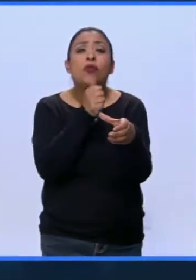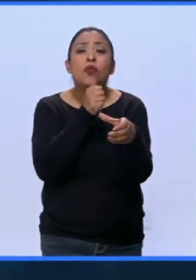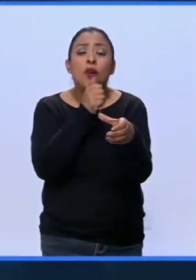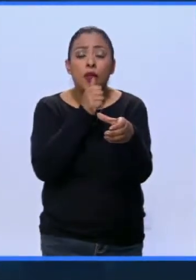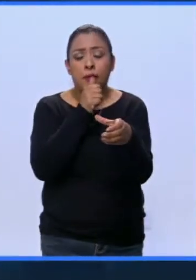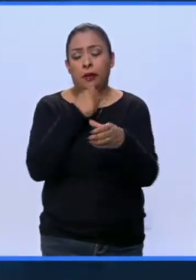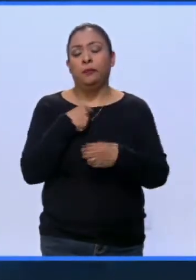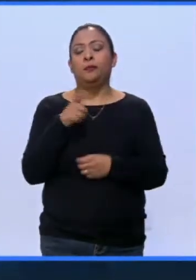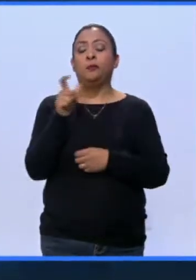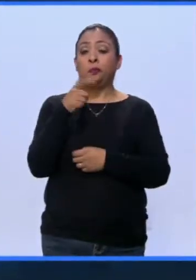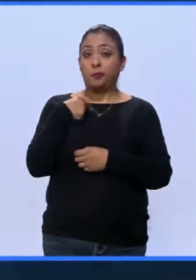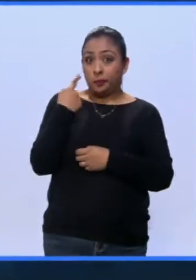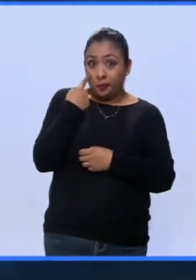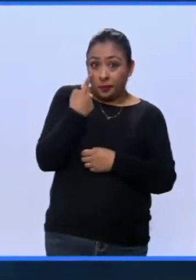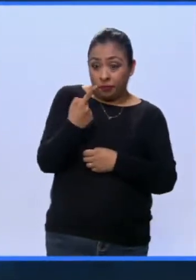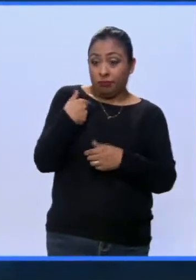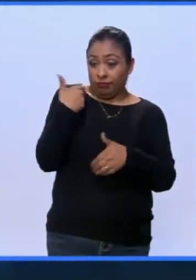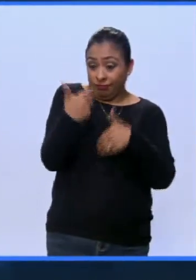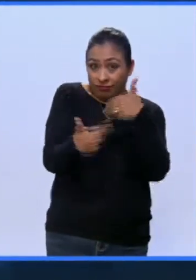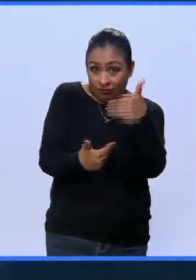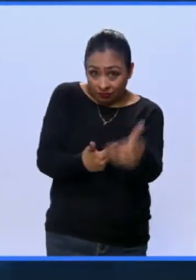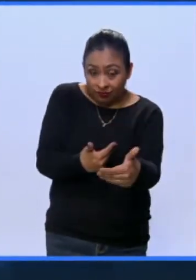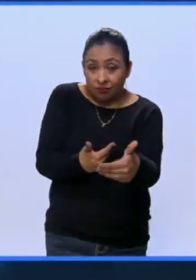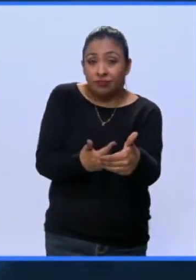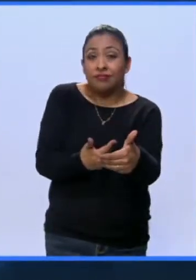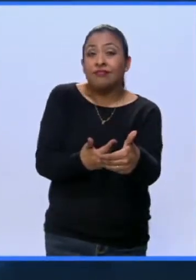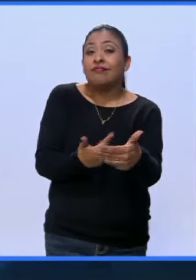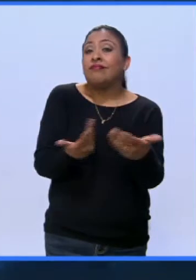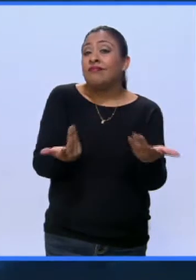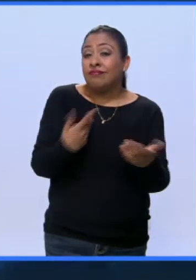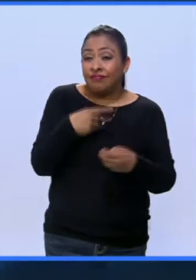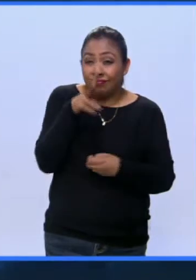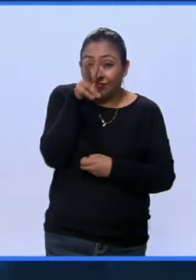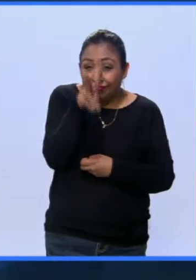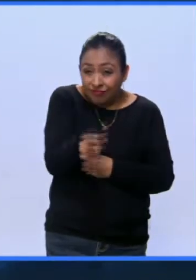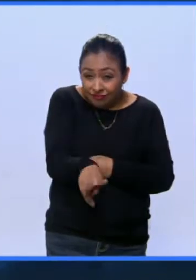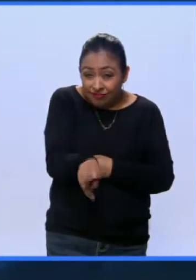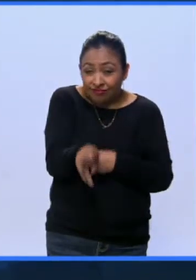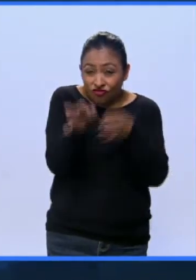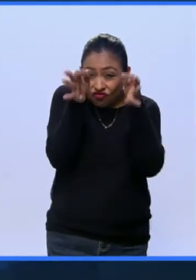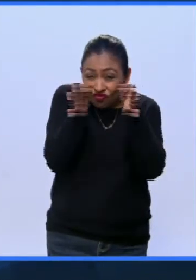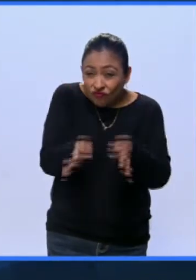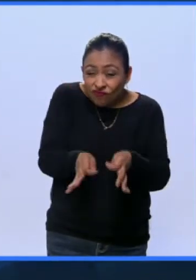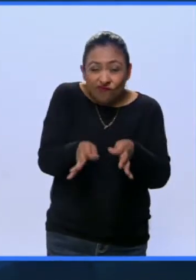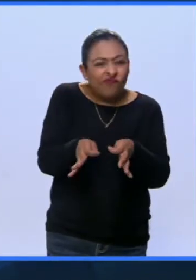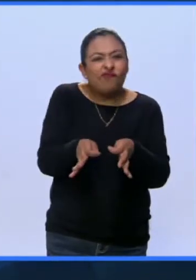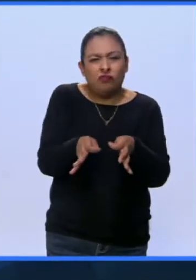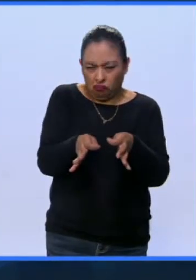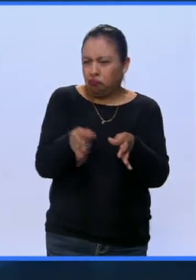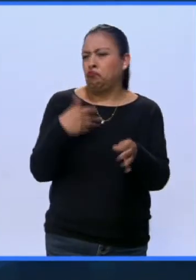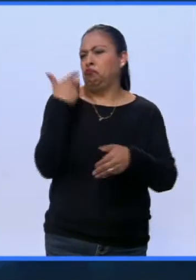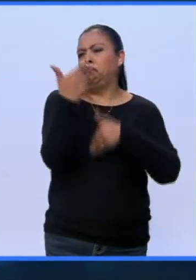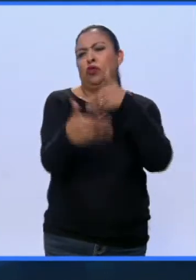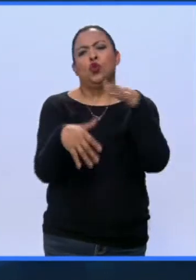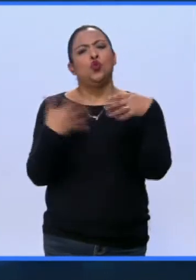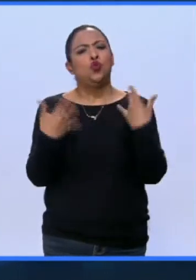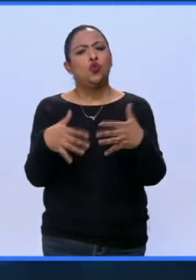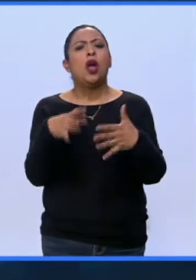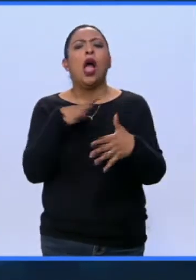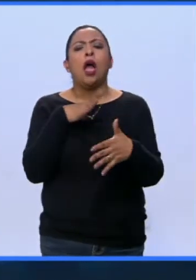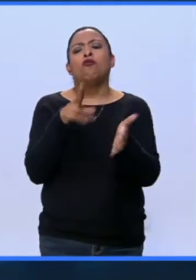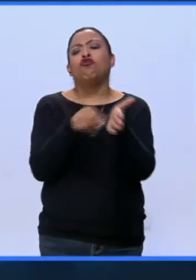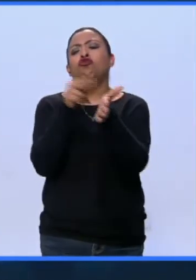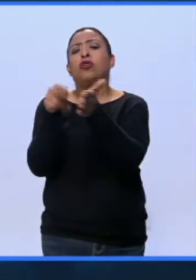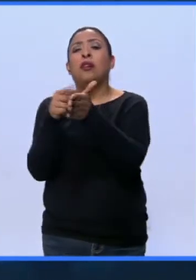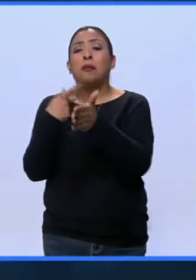Cuando vemos lo que hemos avanzado, en realidad en lo formal se avanzó mucho. En la